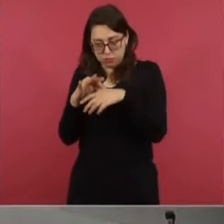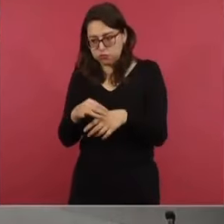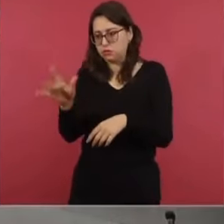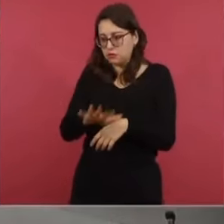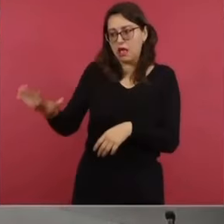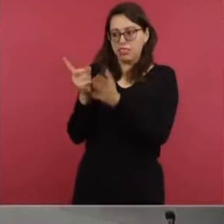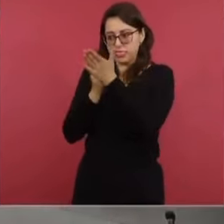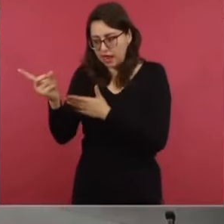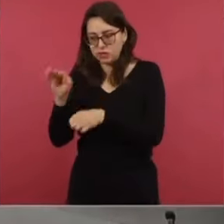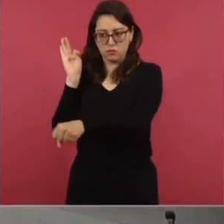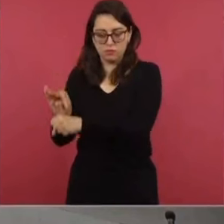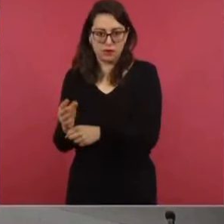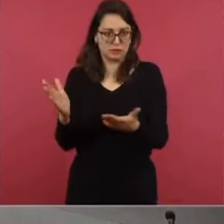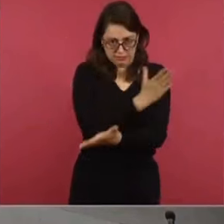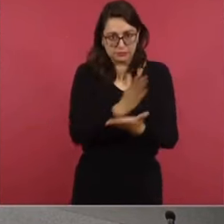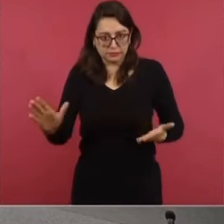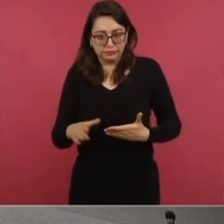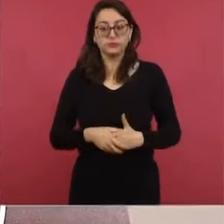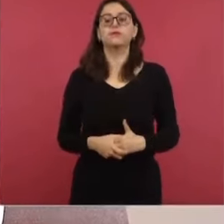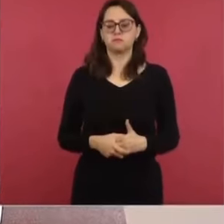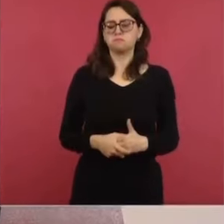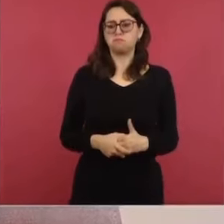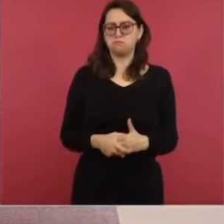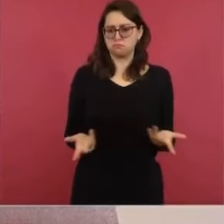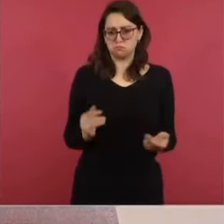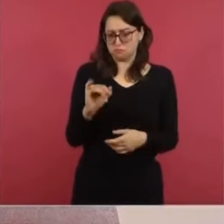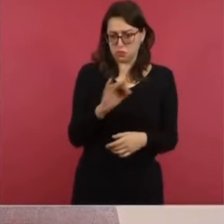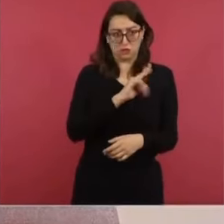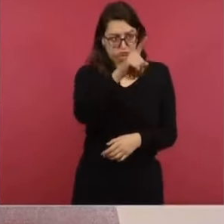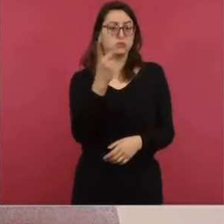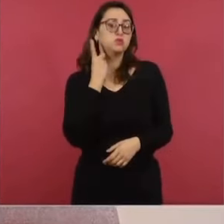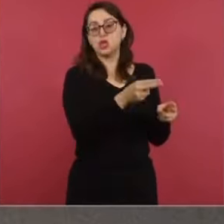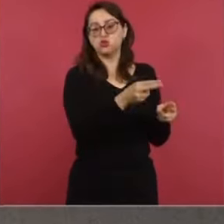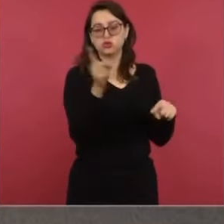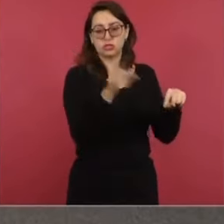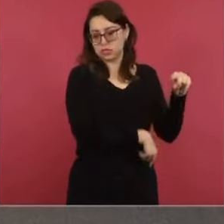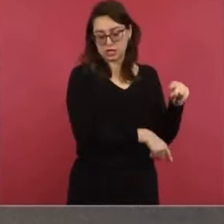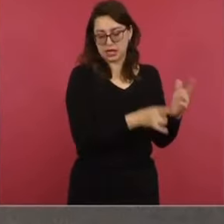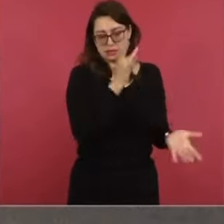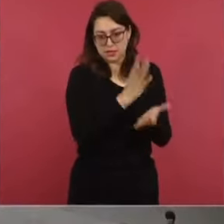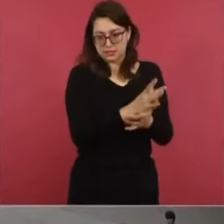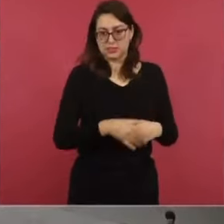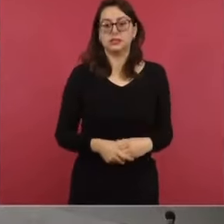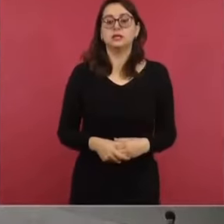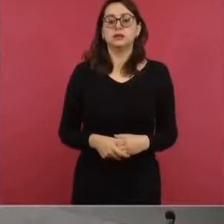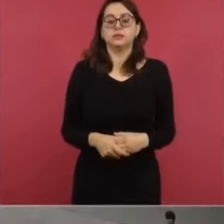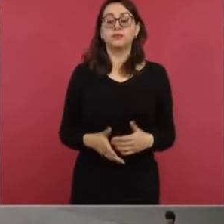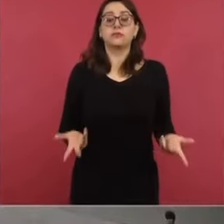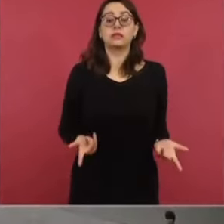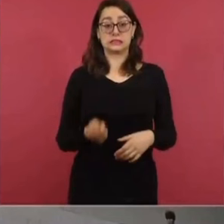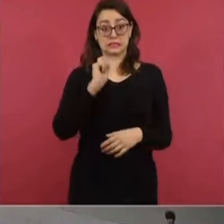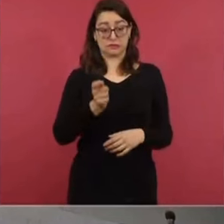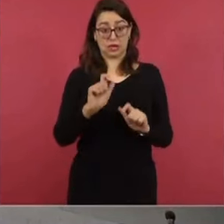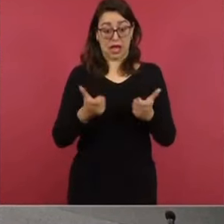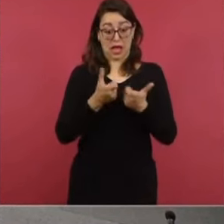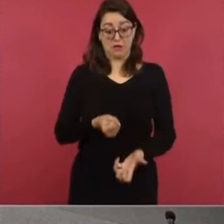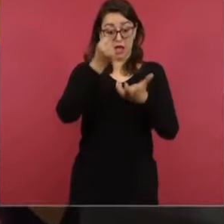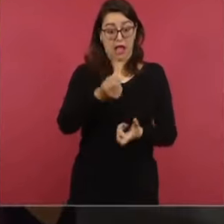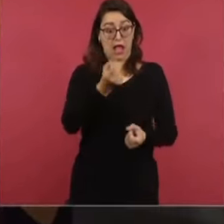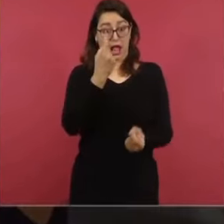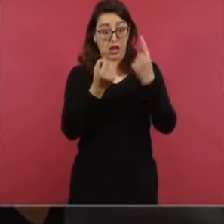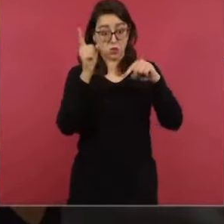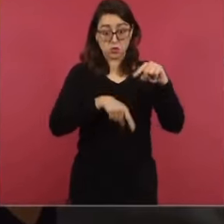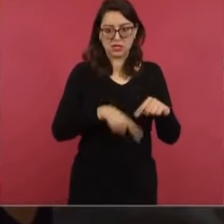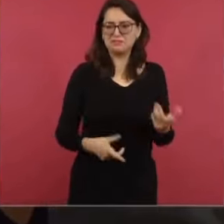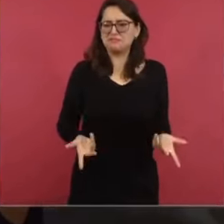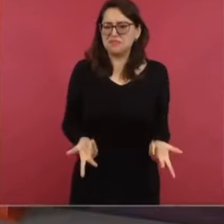los legisladores, pero no es para perjudicar a los trabajadores. ¿Eso implicaría a lo mejor nada más algunos fideicomisos, no todos? ¿O consideran que...? Es que lo